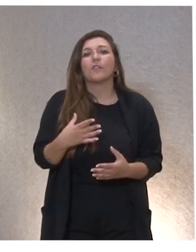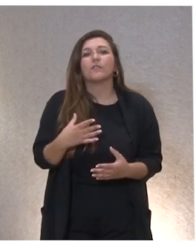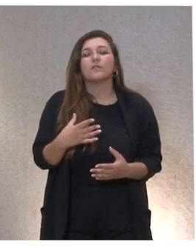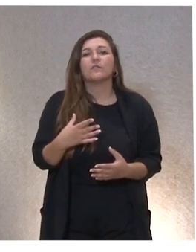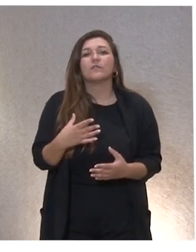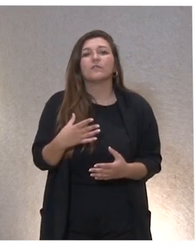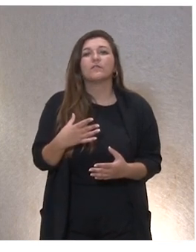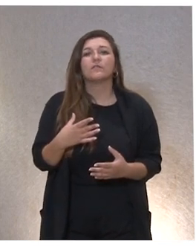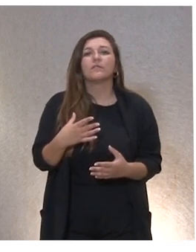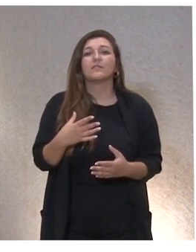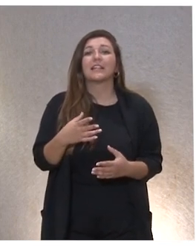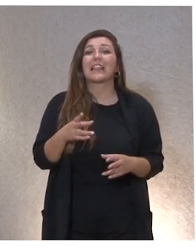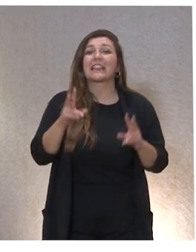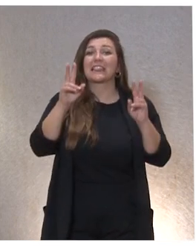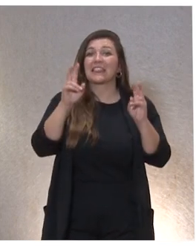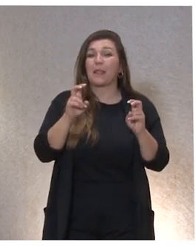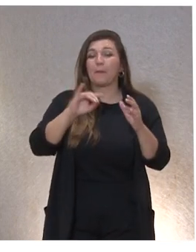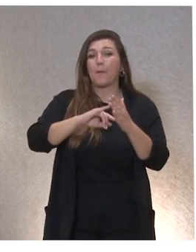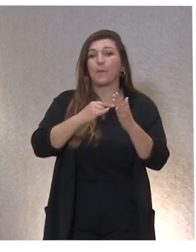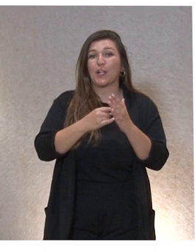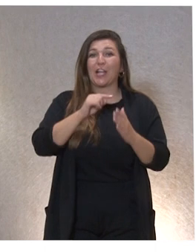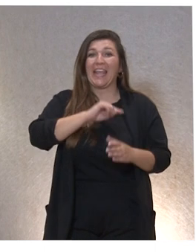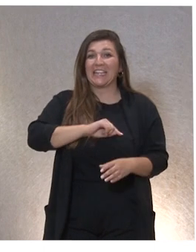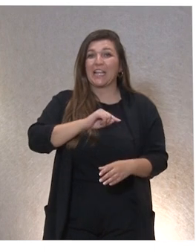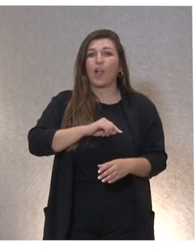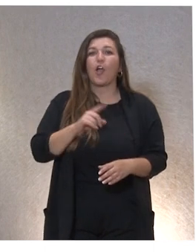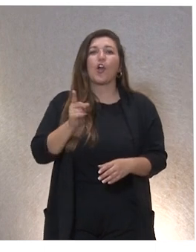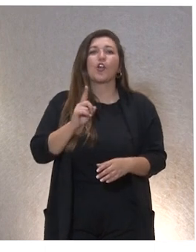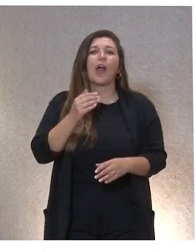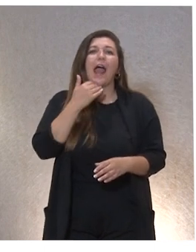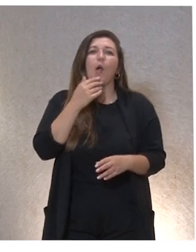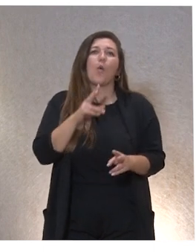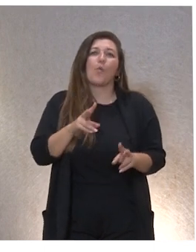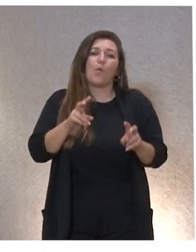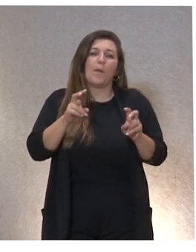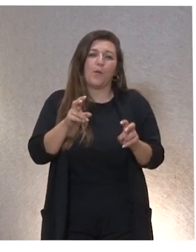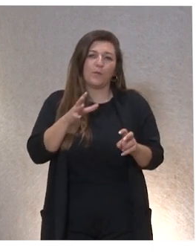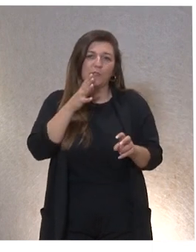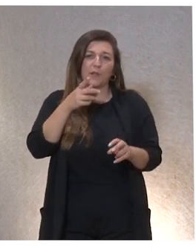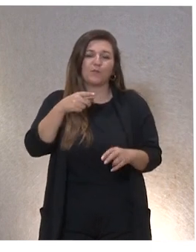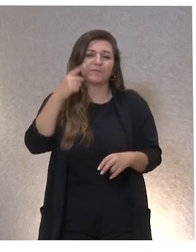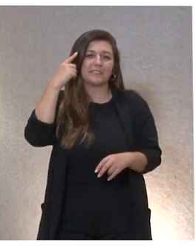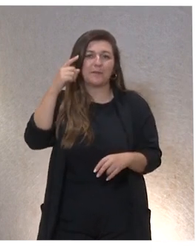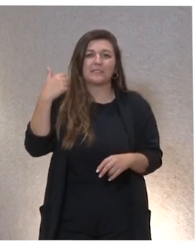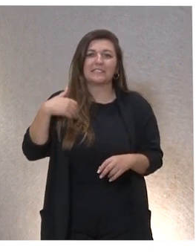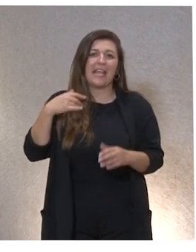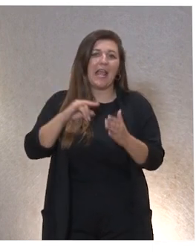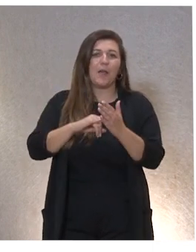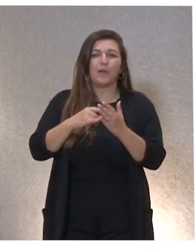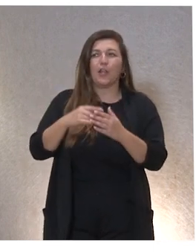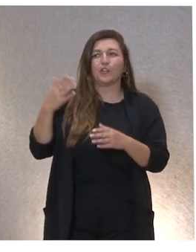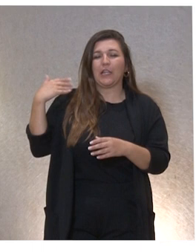bueno hablamos del proyecto ético no como algo nuevo porque ya sabéis que tenemos un proyecto ético desde hace tiempo